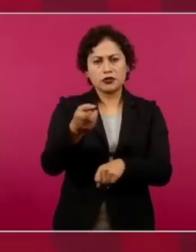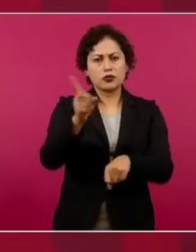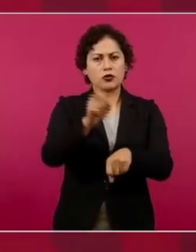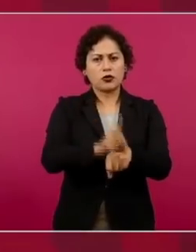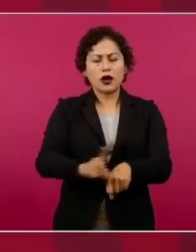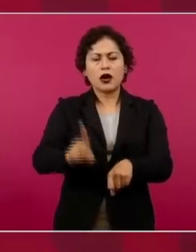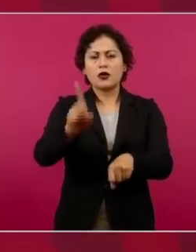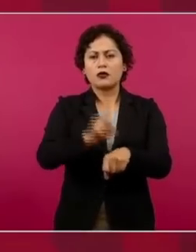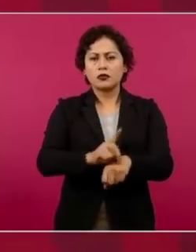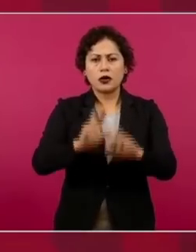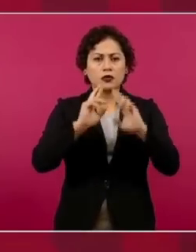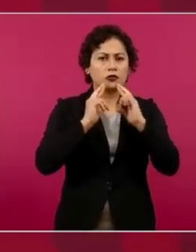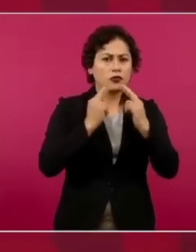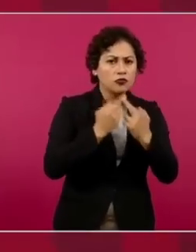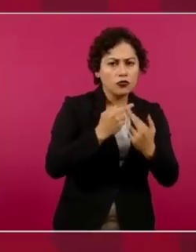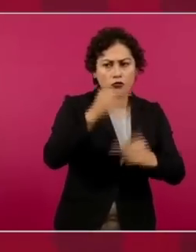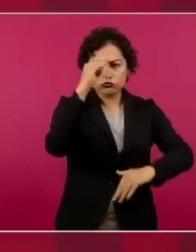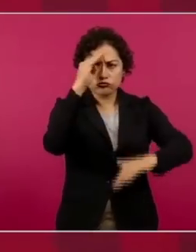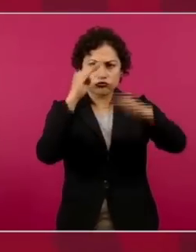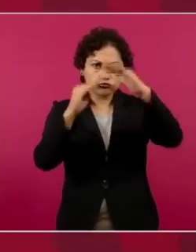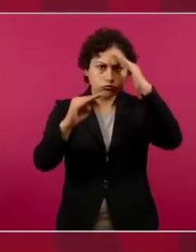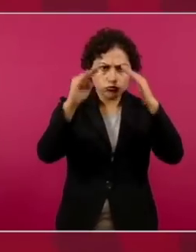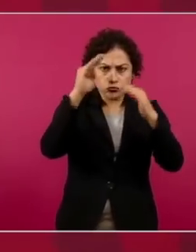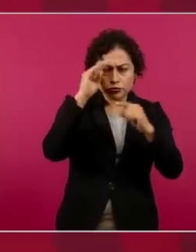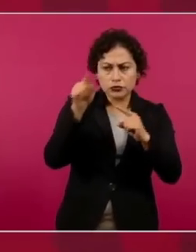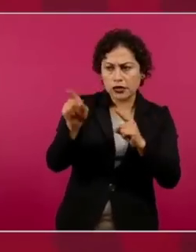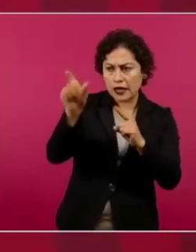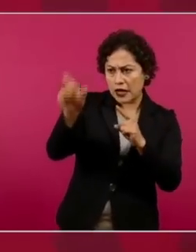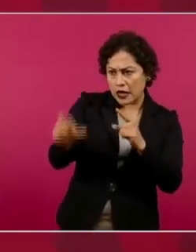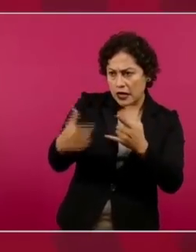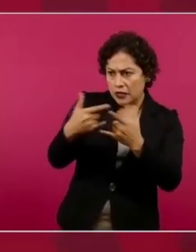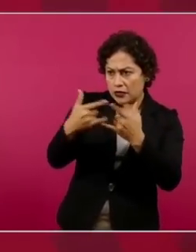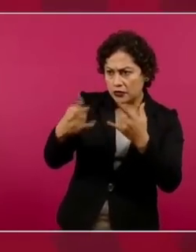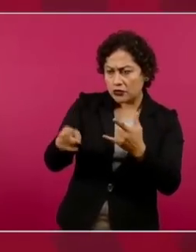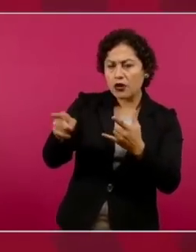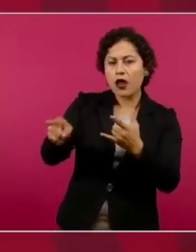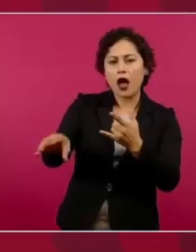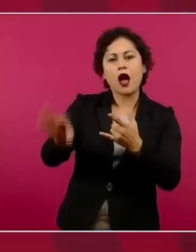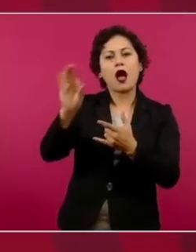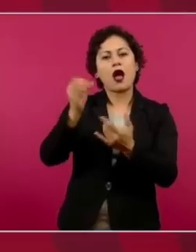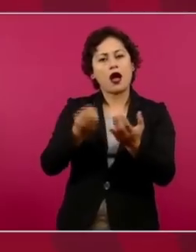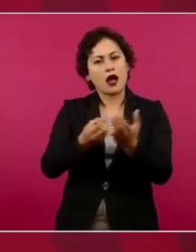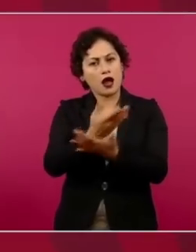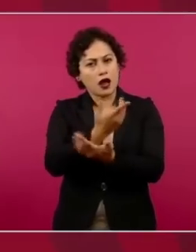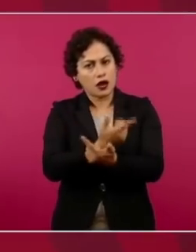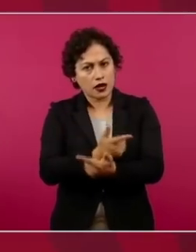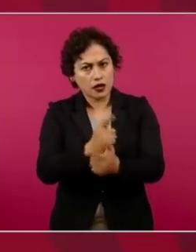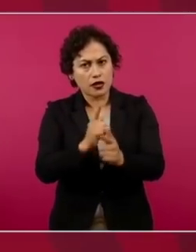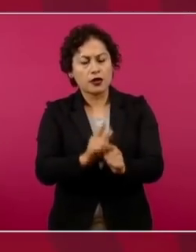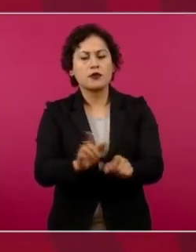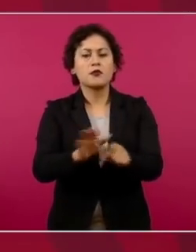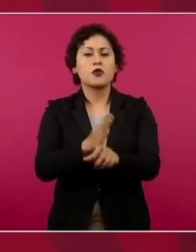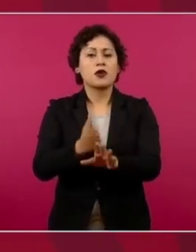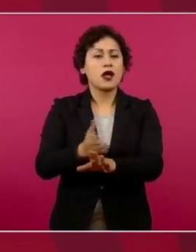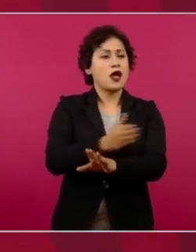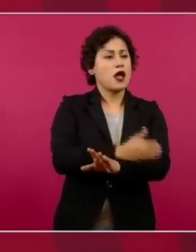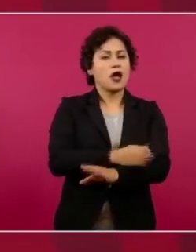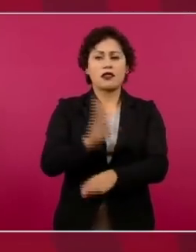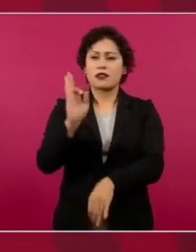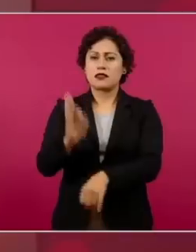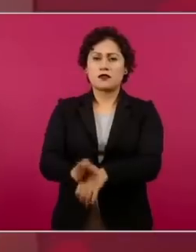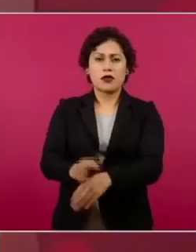a mucha gente inocente, quienes no tuvieron buenas defensas,